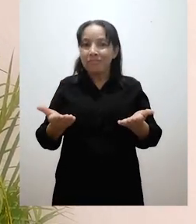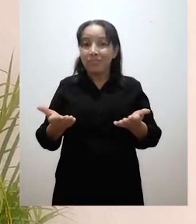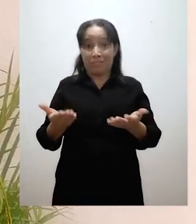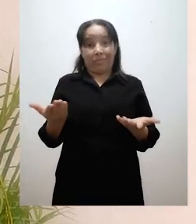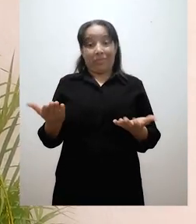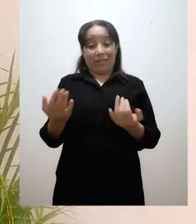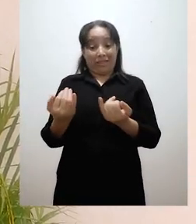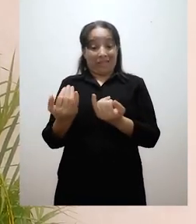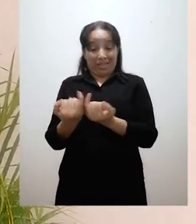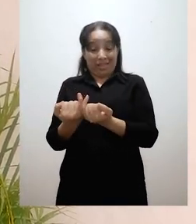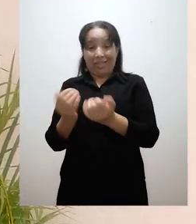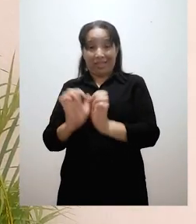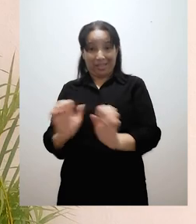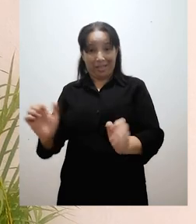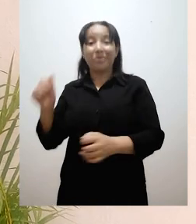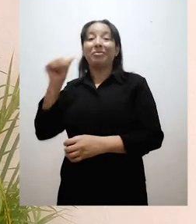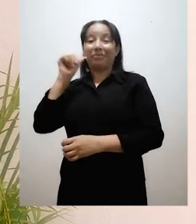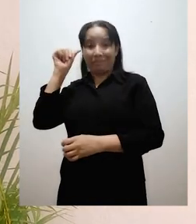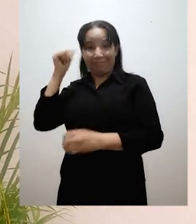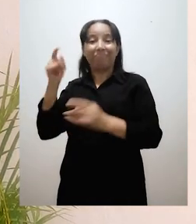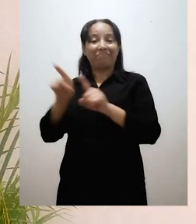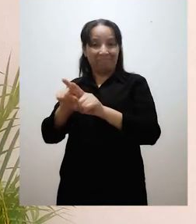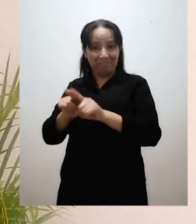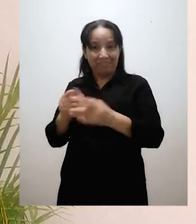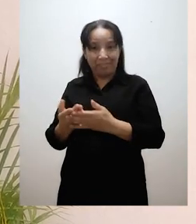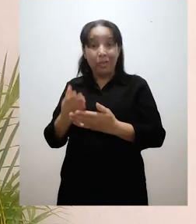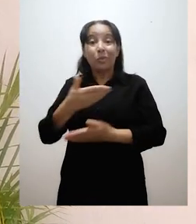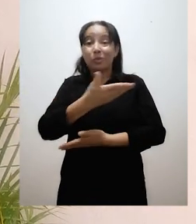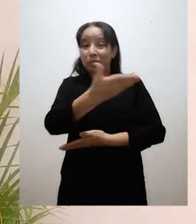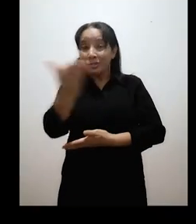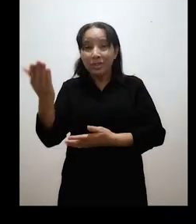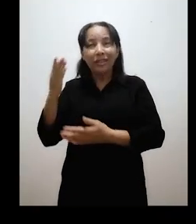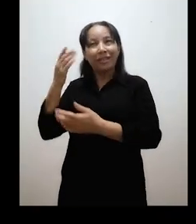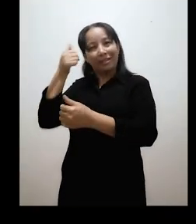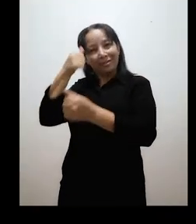Y no olviden ser amigables con nuestro medio ambiente. ¡Nos vemos!